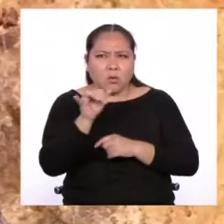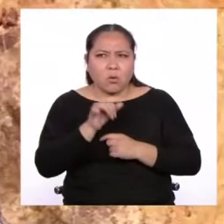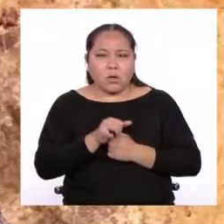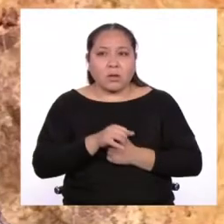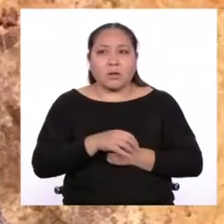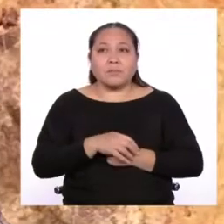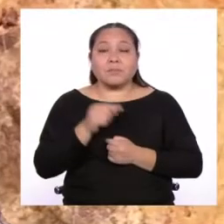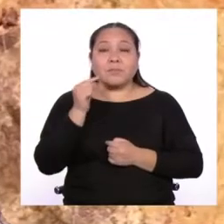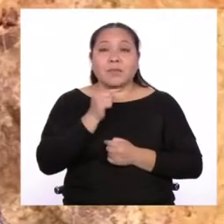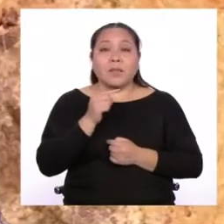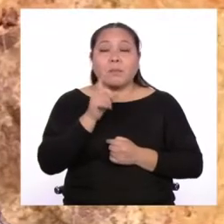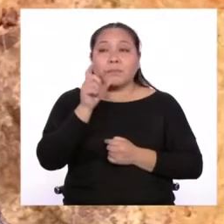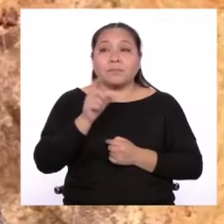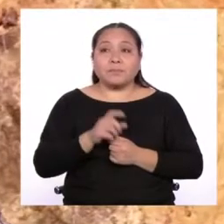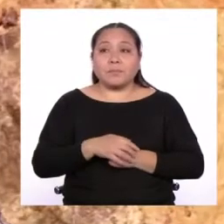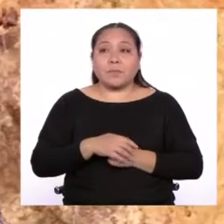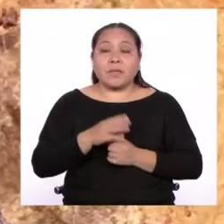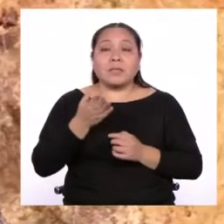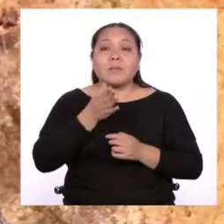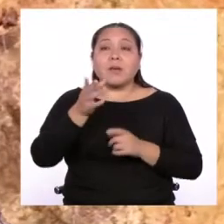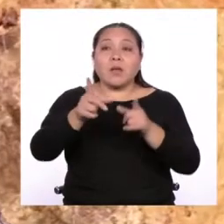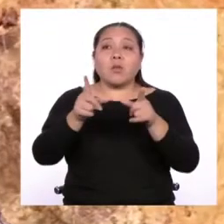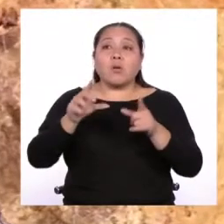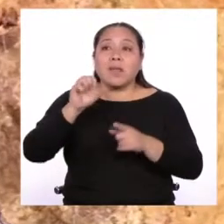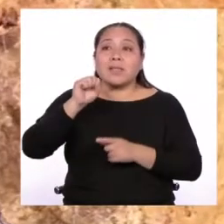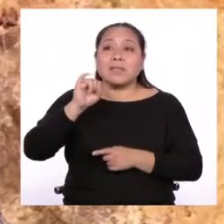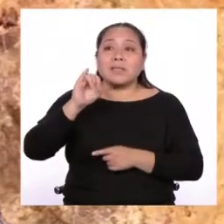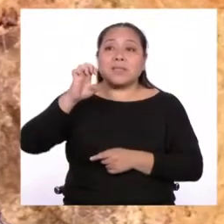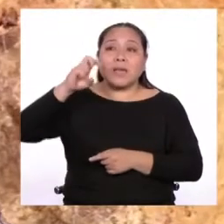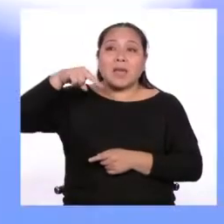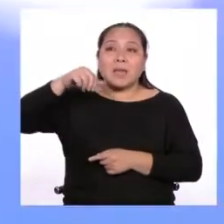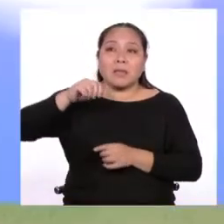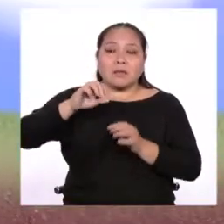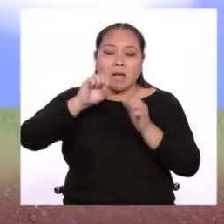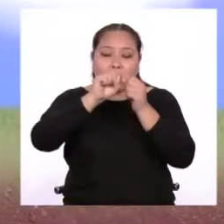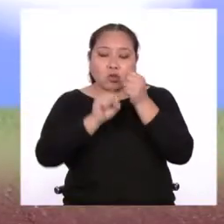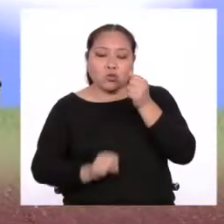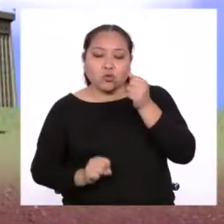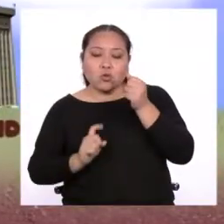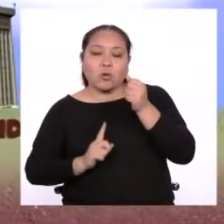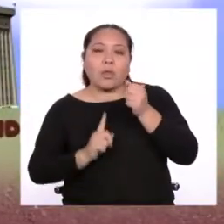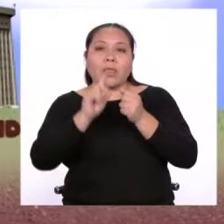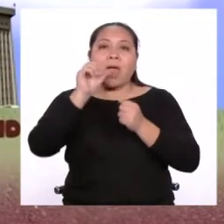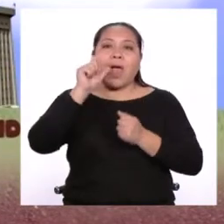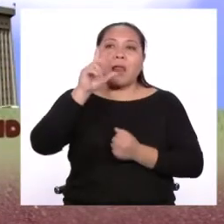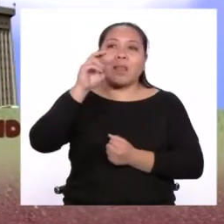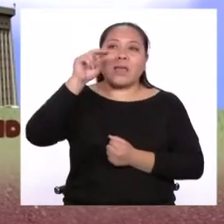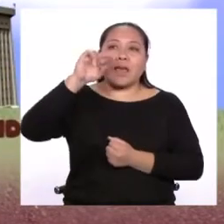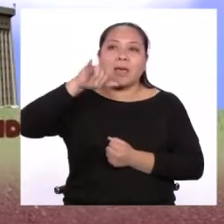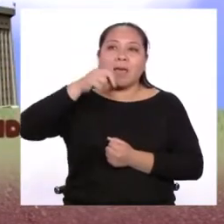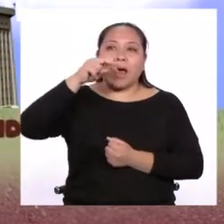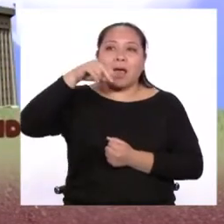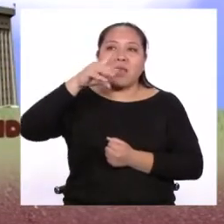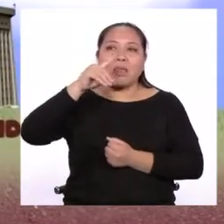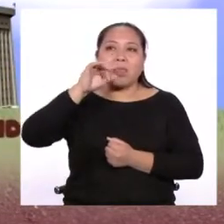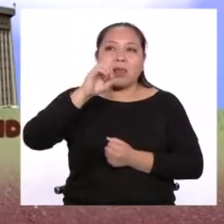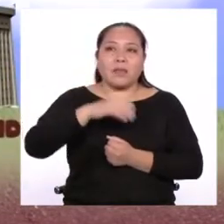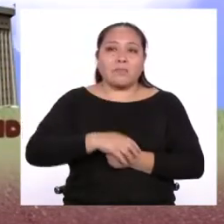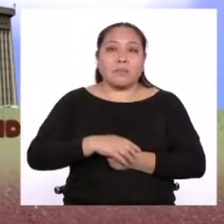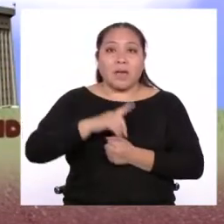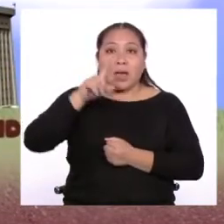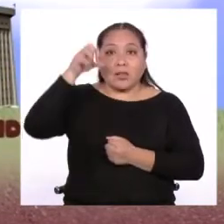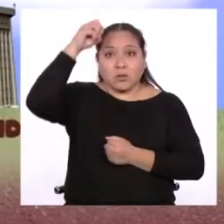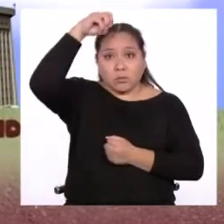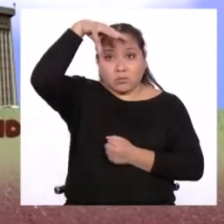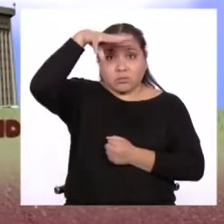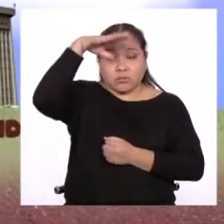Eratóstenes se encontraba en Siena, al sur de Alejandría. Entonces se le ocurrió averiguar si también en Alejandría el sol caía de la